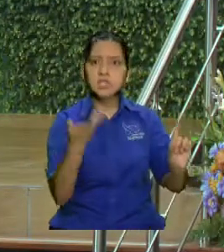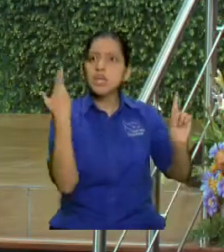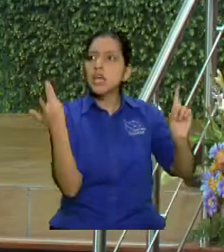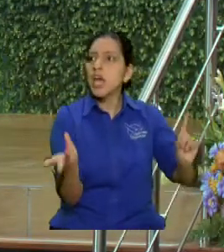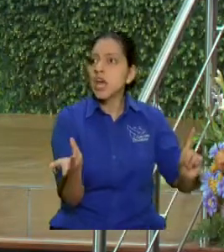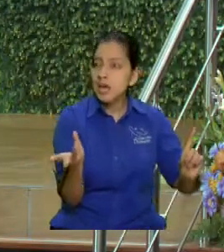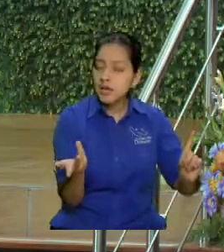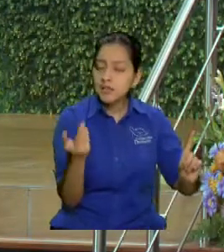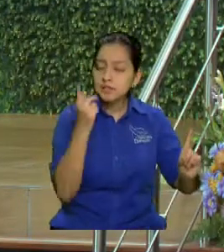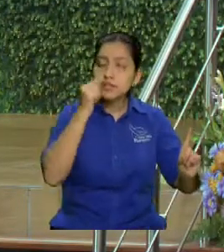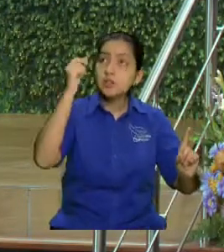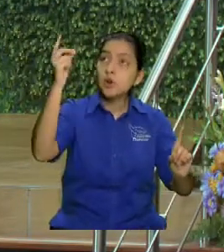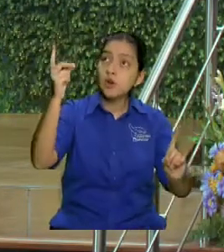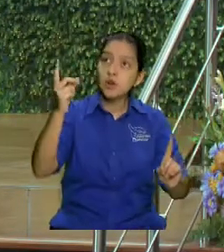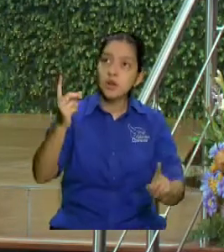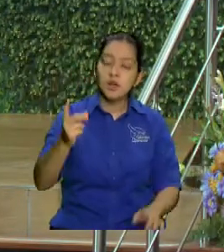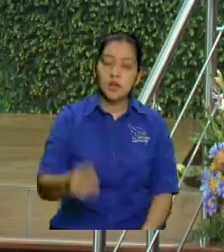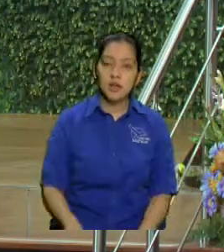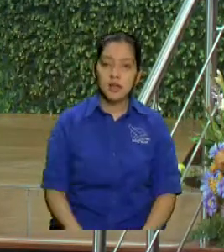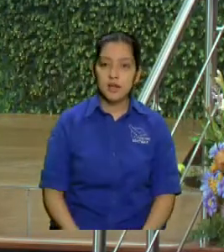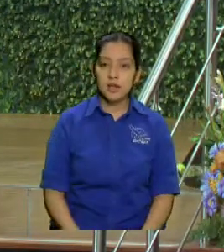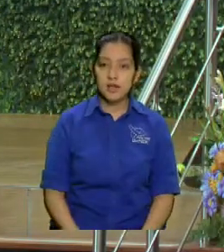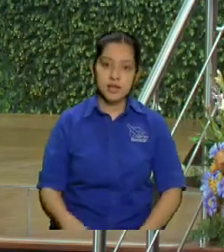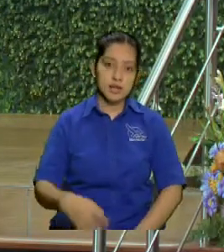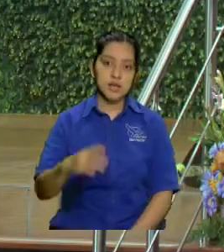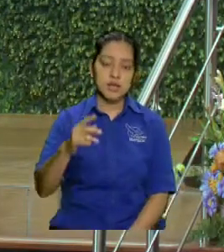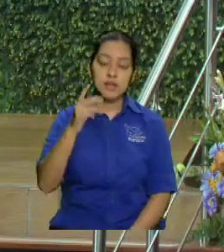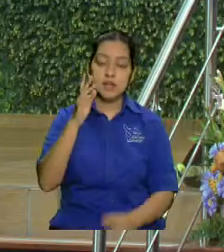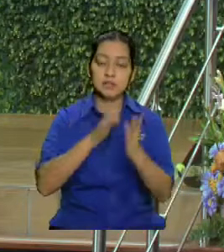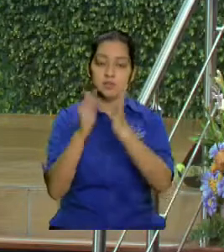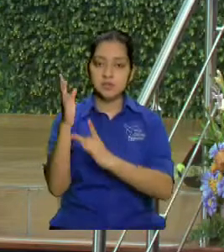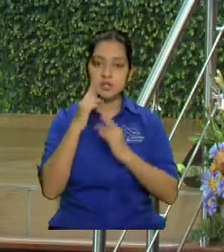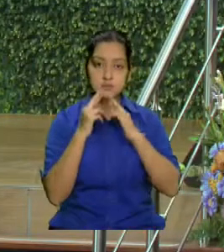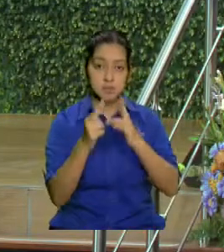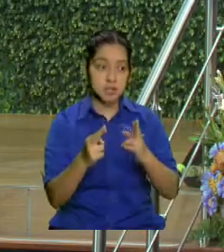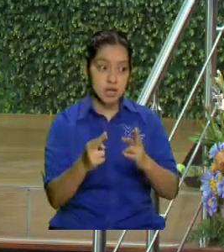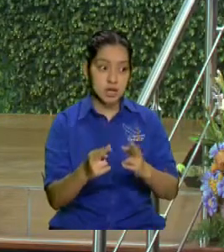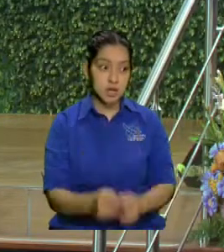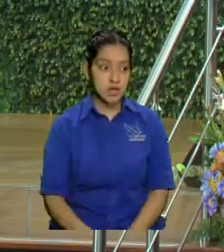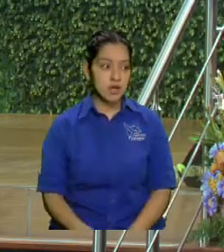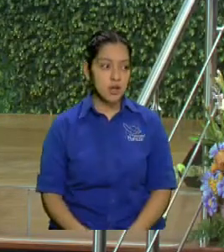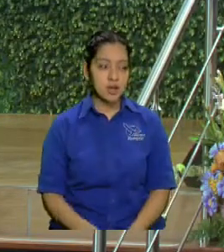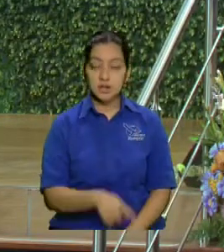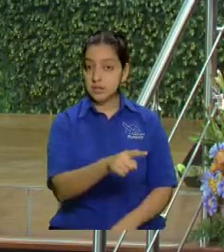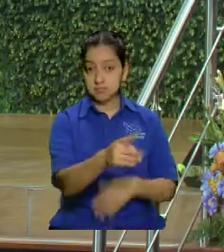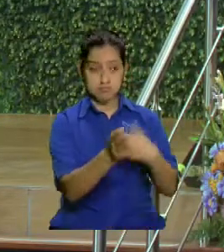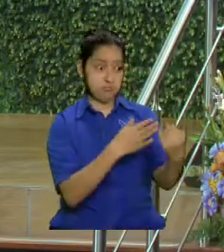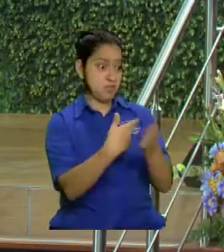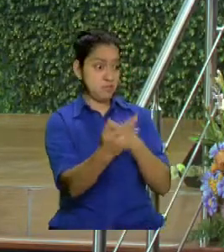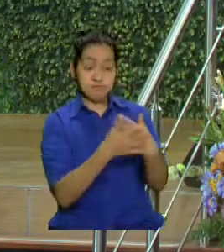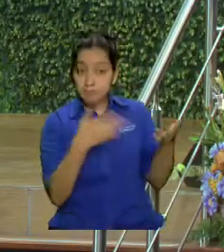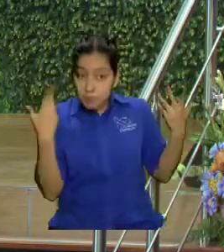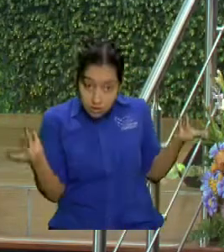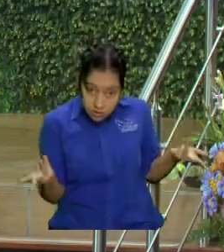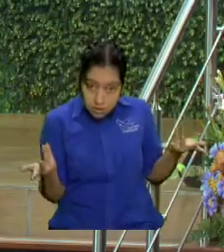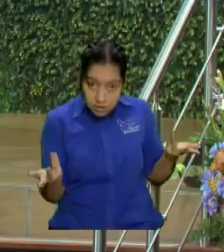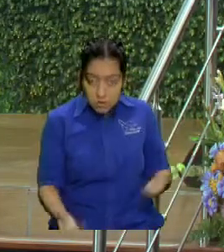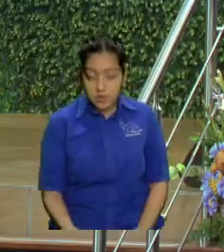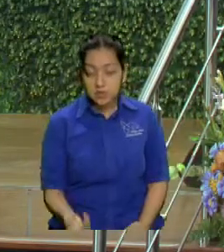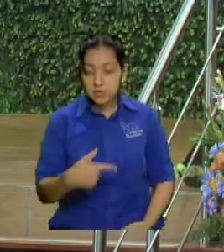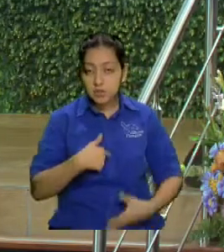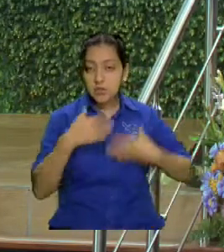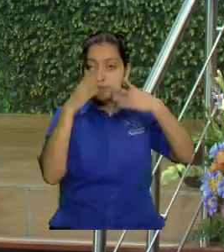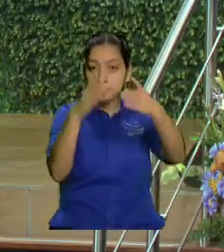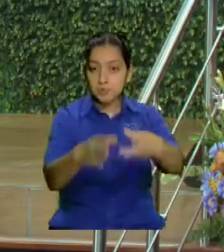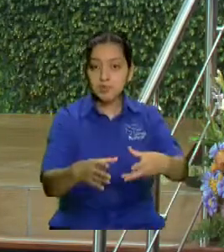importa? Le dijo el Señor si yo quiero que él quede hasta que yo regrese. Bueno, no dice ¿qué te importa? Yo le, le importa, yo le puse,